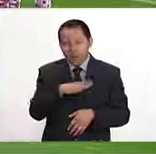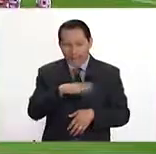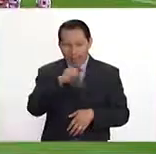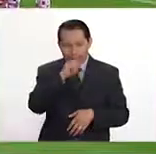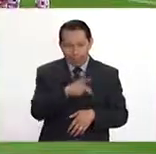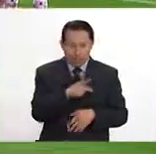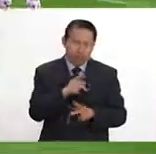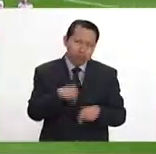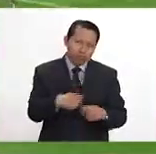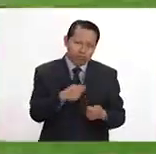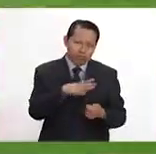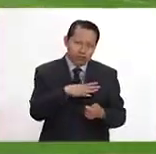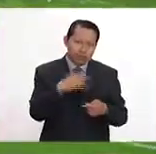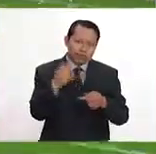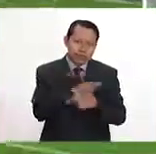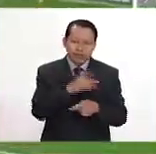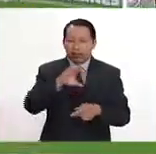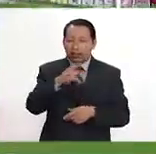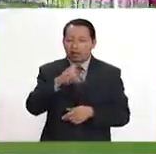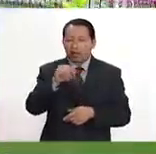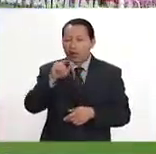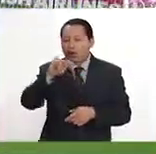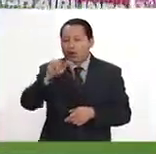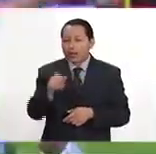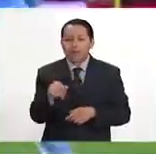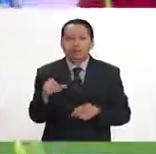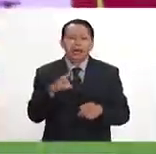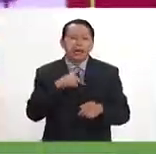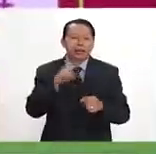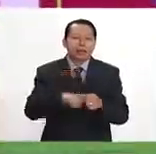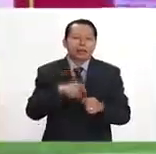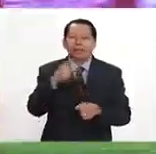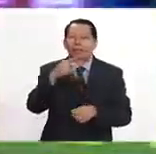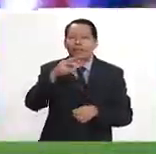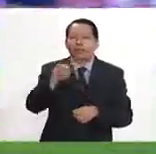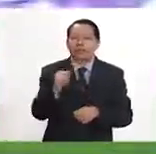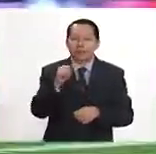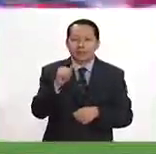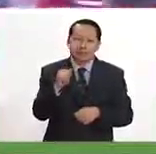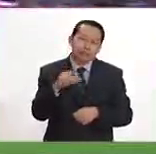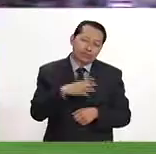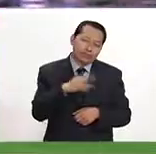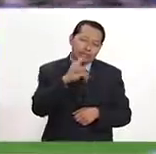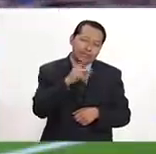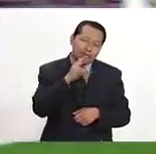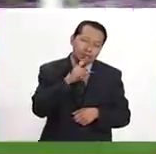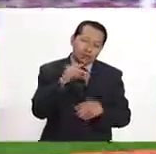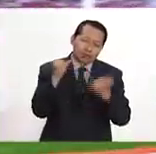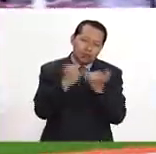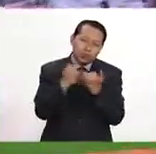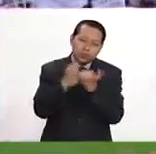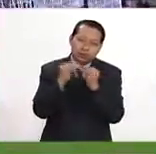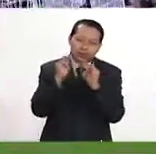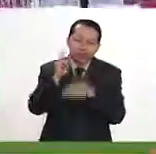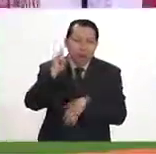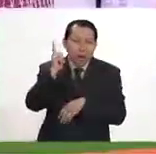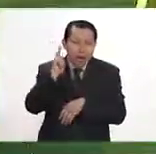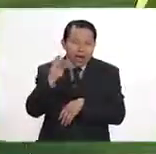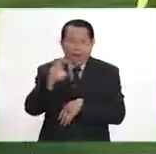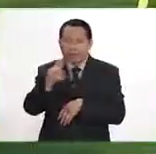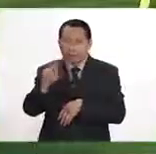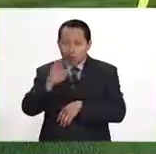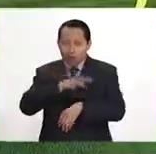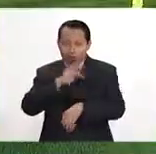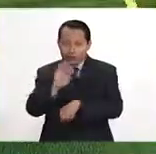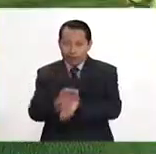vamos a ver qué es lo que sucede con el Chelo Díaz, que entonces ahora llega con Pumas. Sin duda, en verdad, el mejor fichaje y esperemos que le aporte a Pumas toda